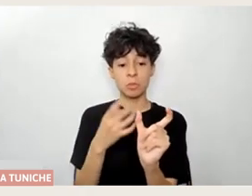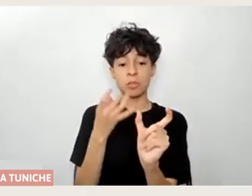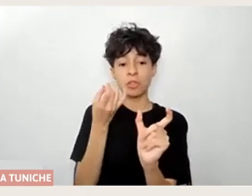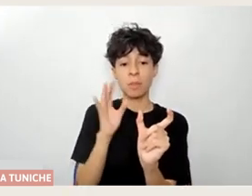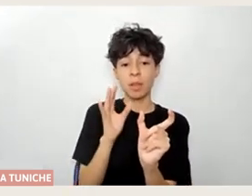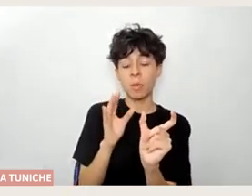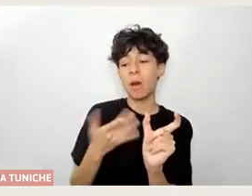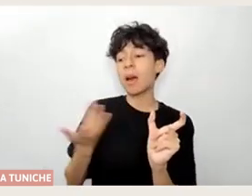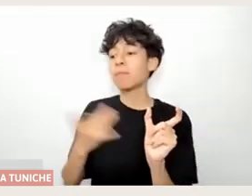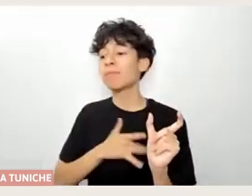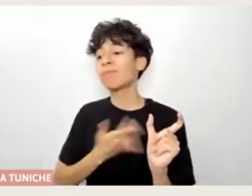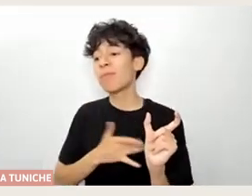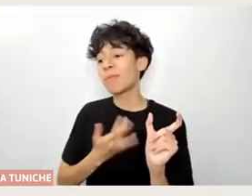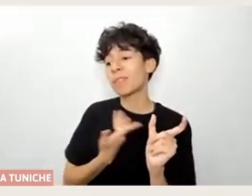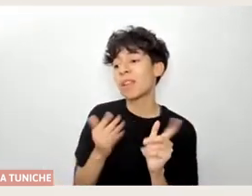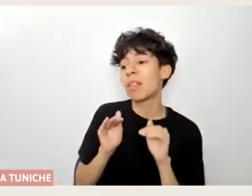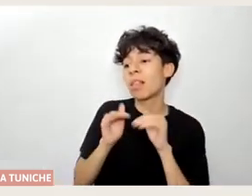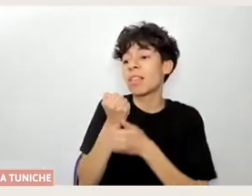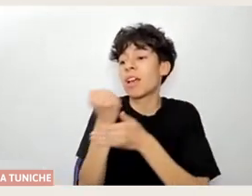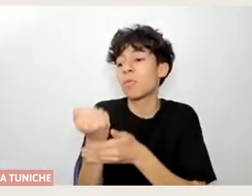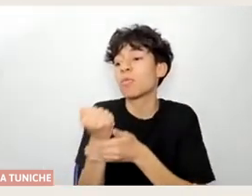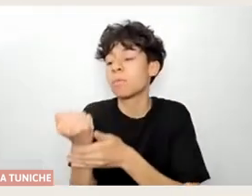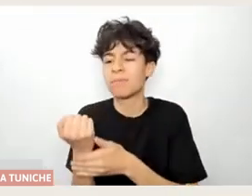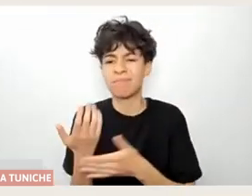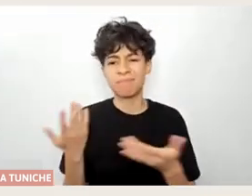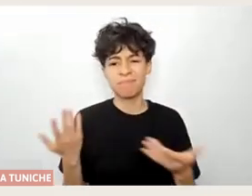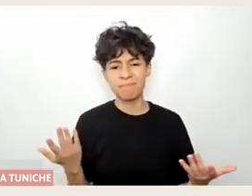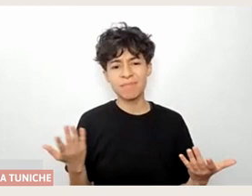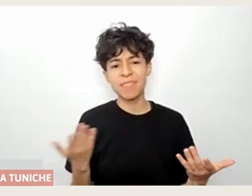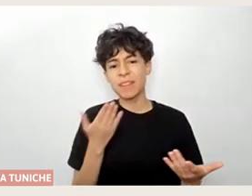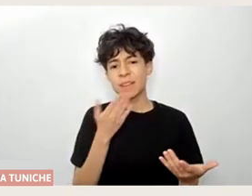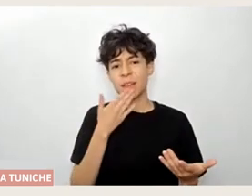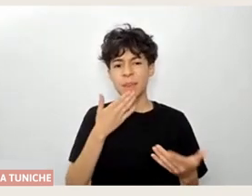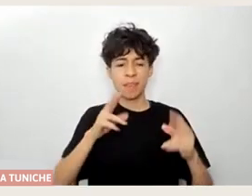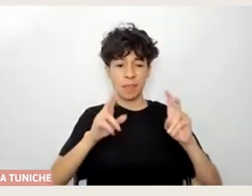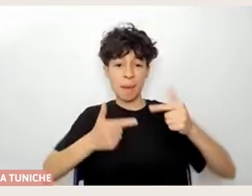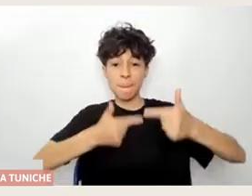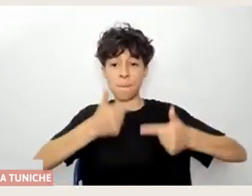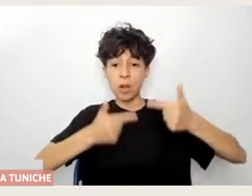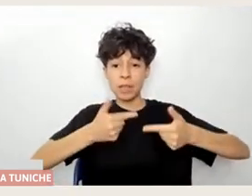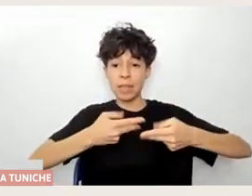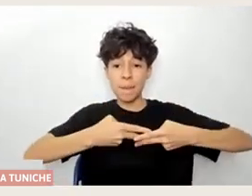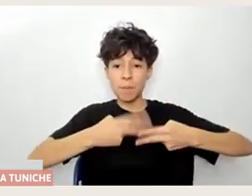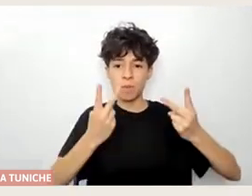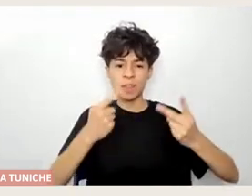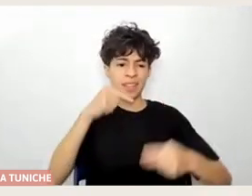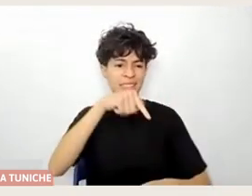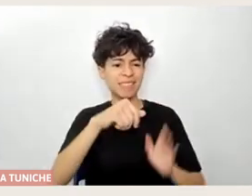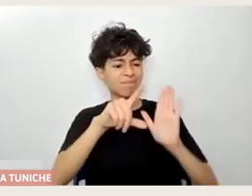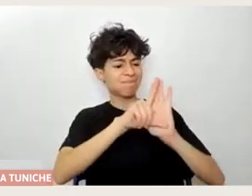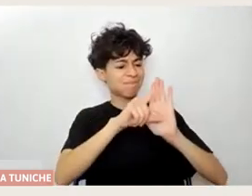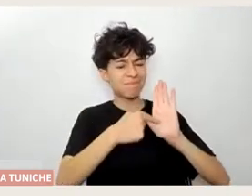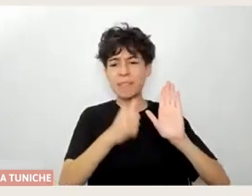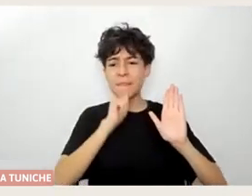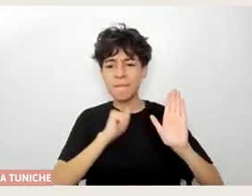asistencialista, cuando estamos muy al debe en tanto a las políticas públicas, al escucharnos, al salir de